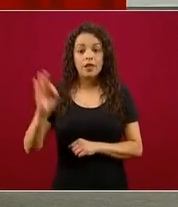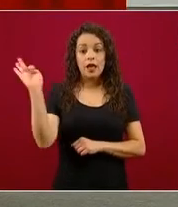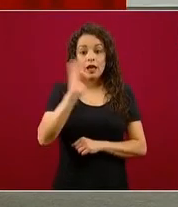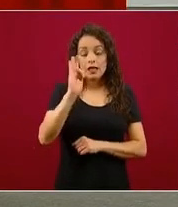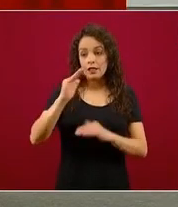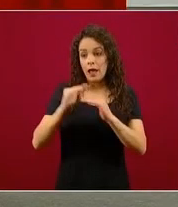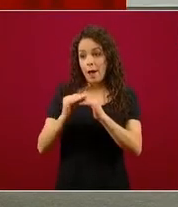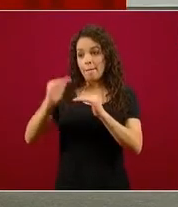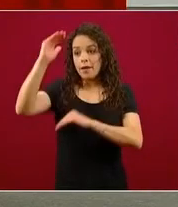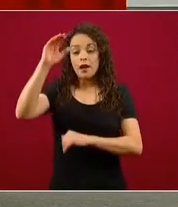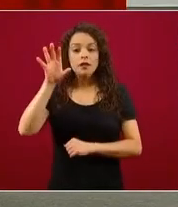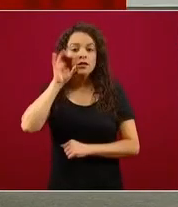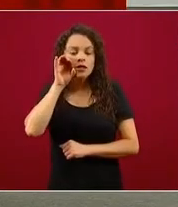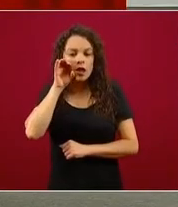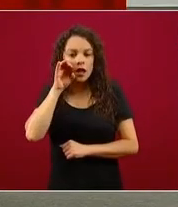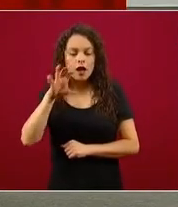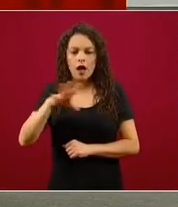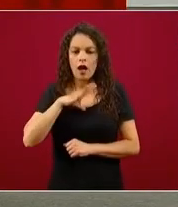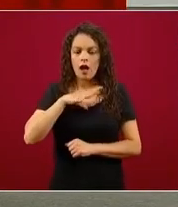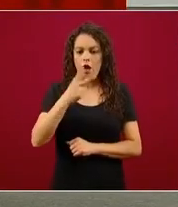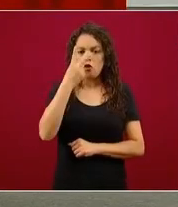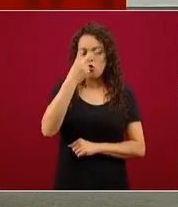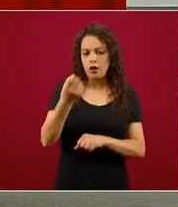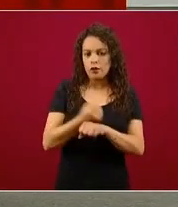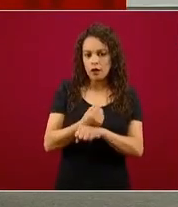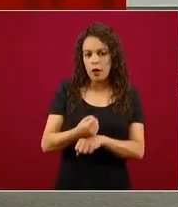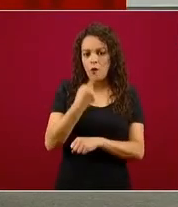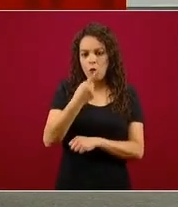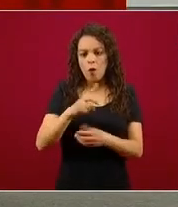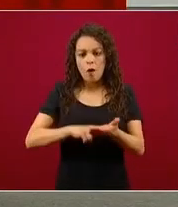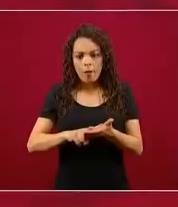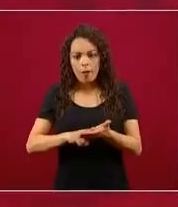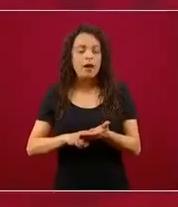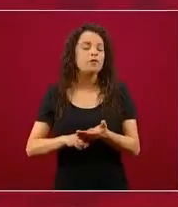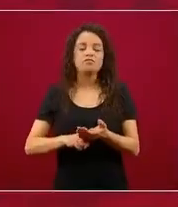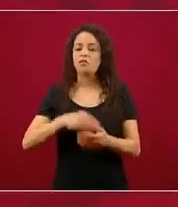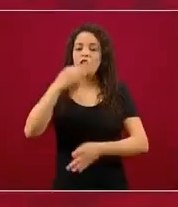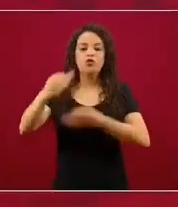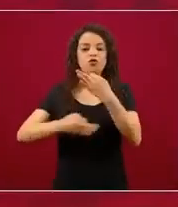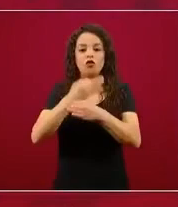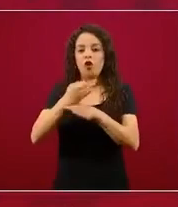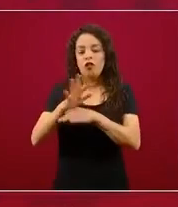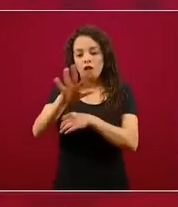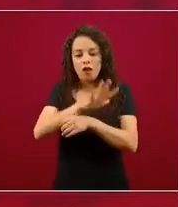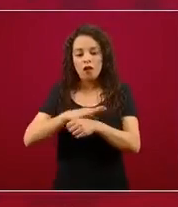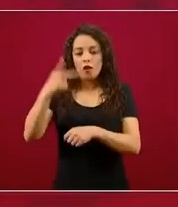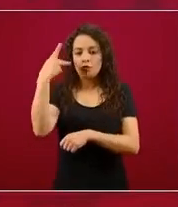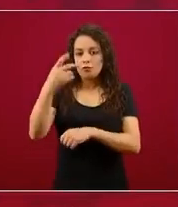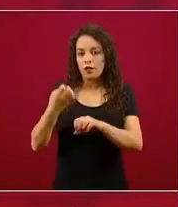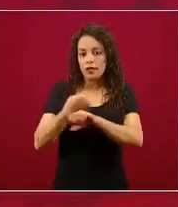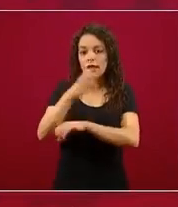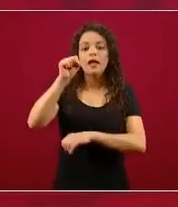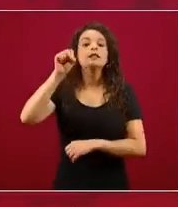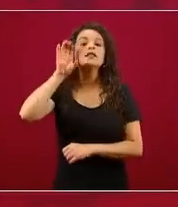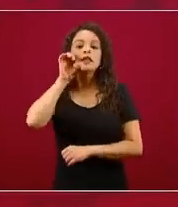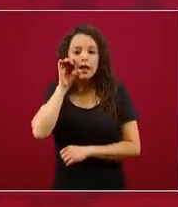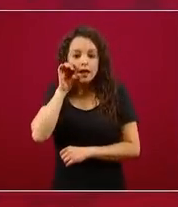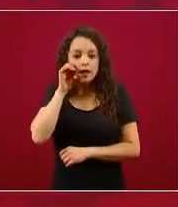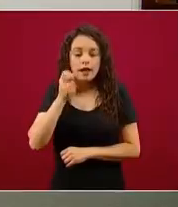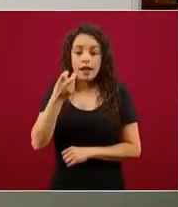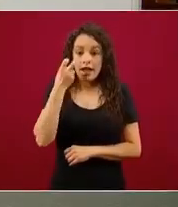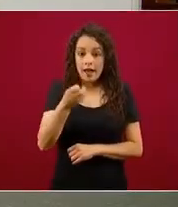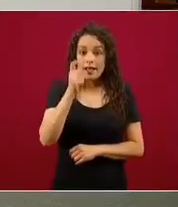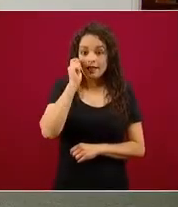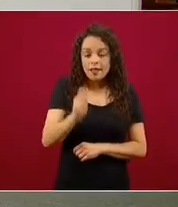naranja, dos amarillos y un verde, todo el semáforo se volvía naranja. Efectivamente, este es el criterio de máxima precaución al que nos